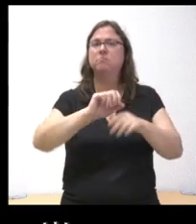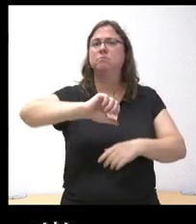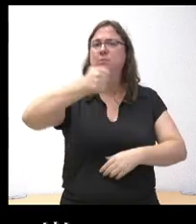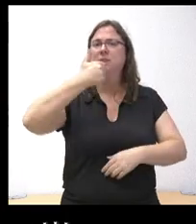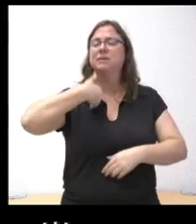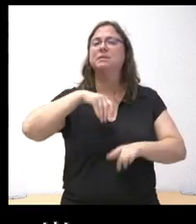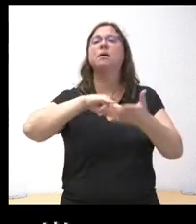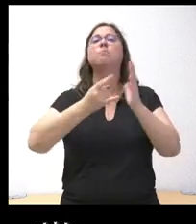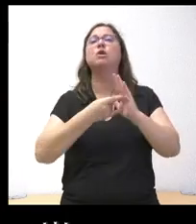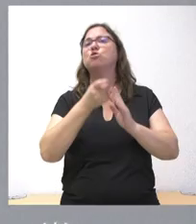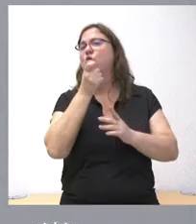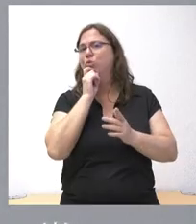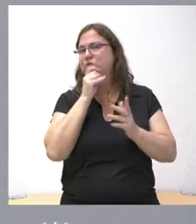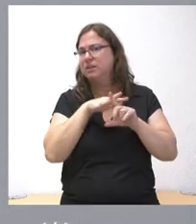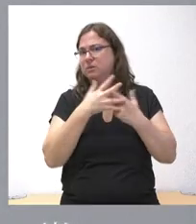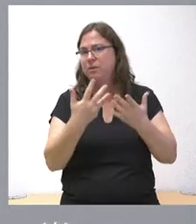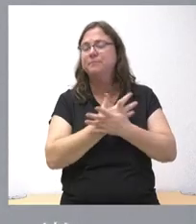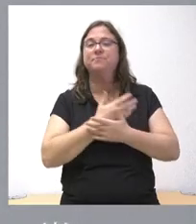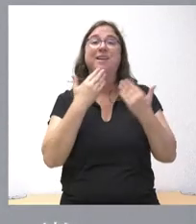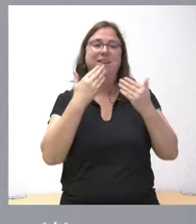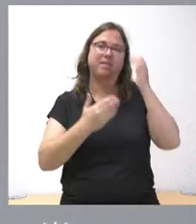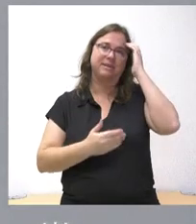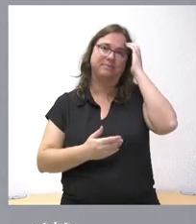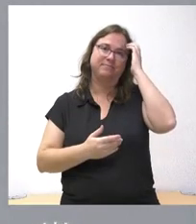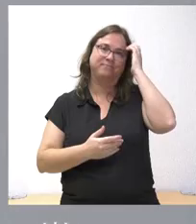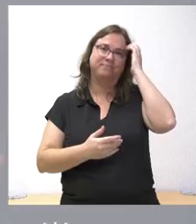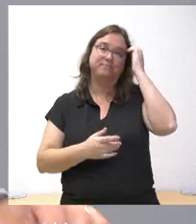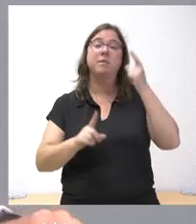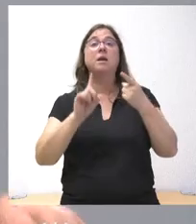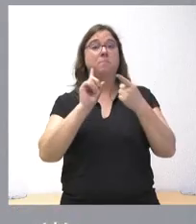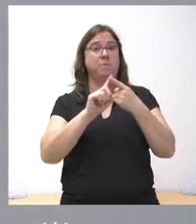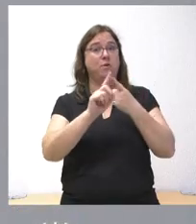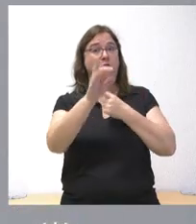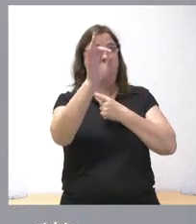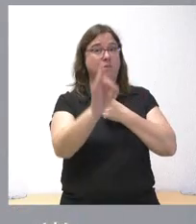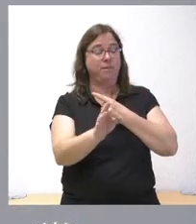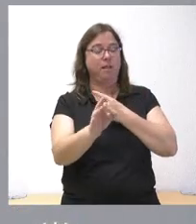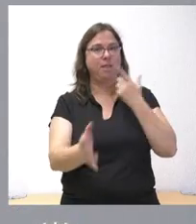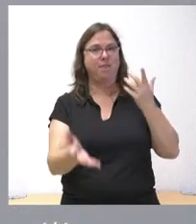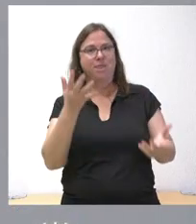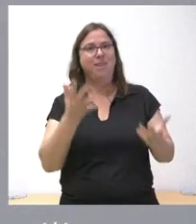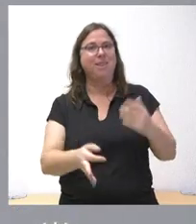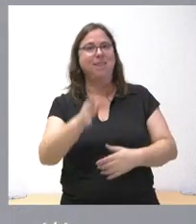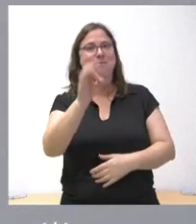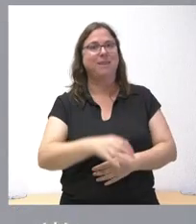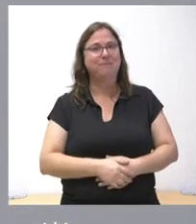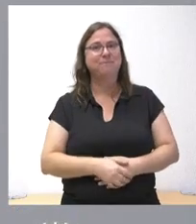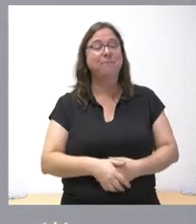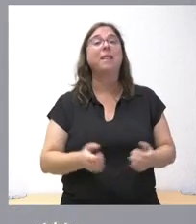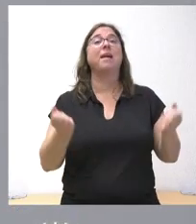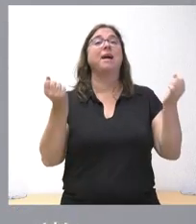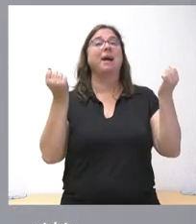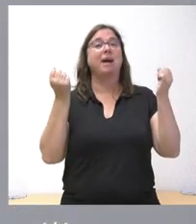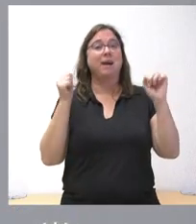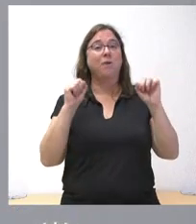se encuentra este proyecto. Gracias. Muchas gracias. Sobre el primer punto, es verdad que se da esa paradoja de que, aunque hemos bajado